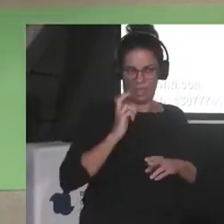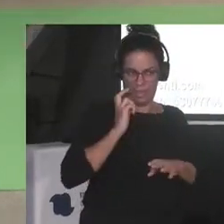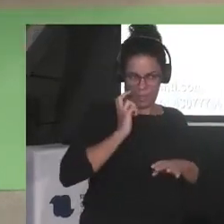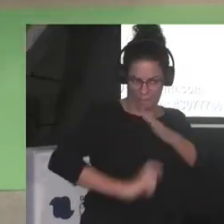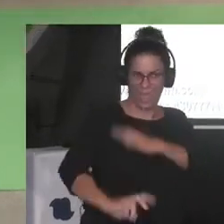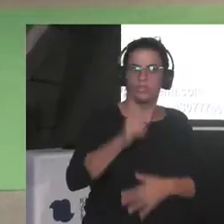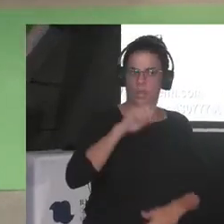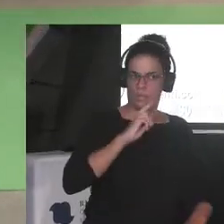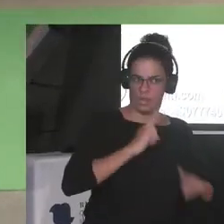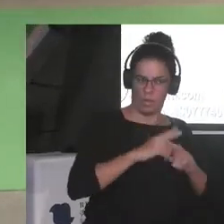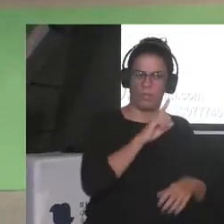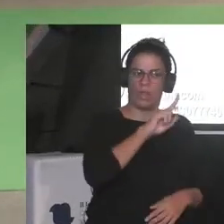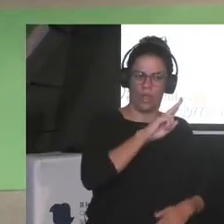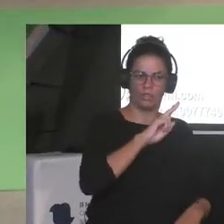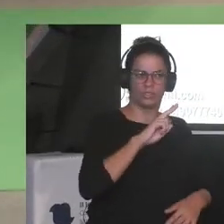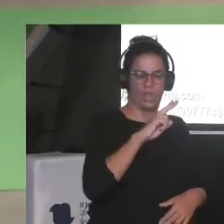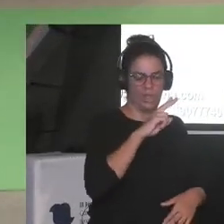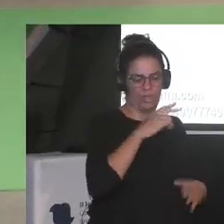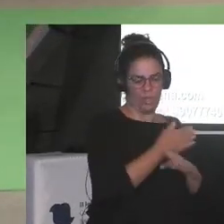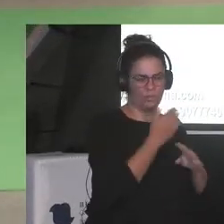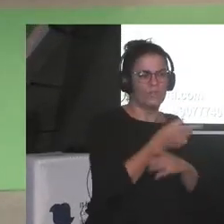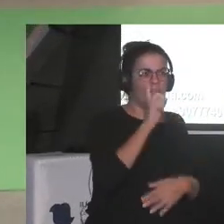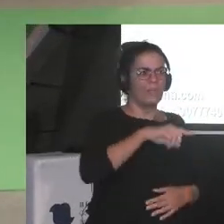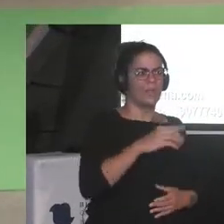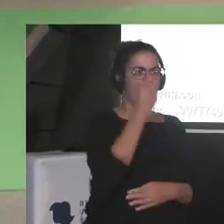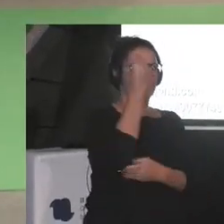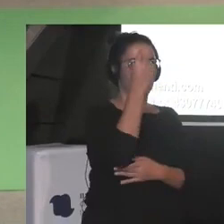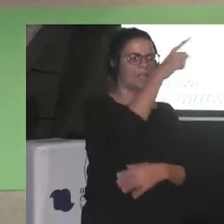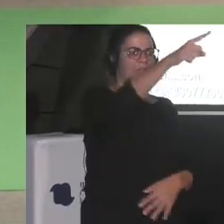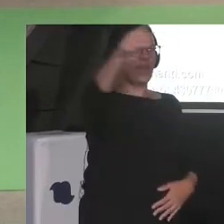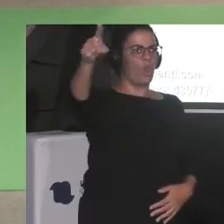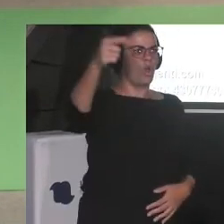sé cuántas estatuas de Colón en el mundo y en España ¿no?